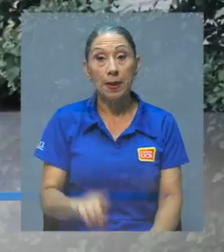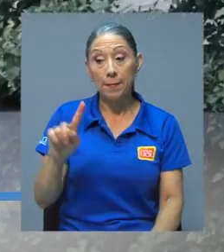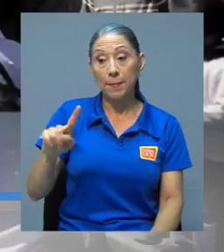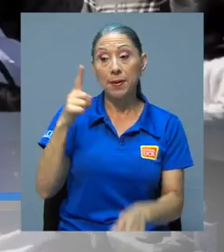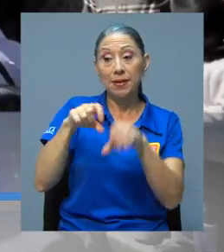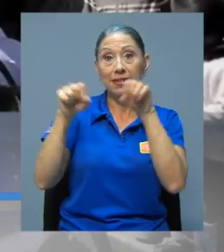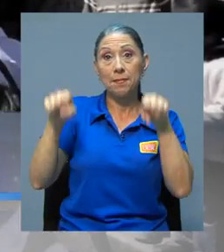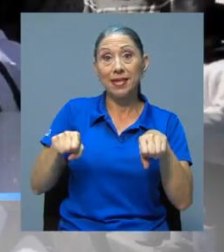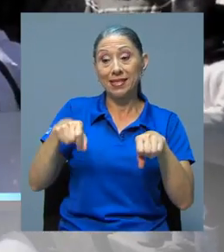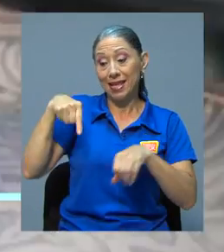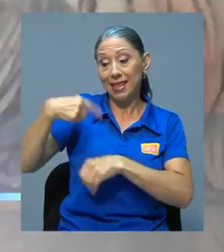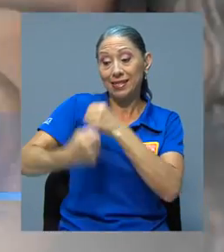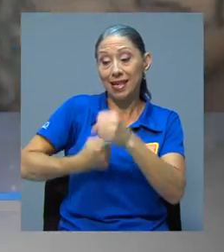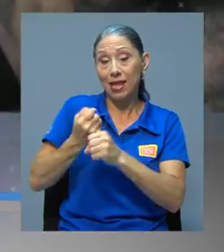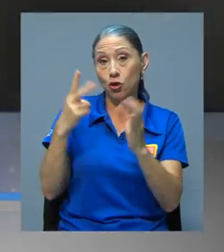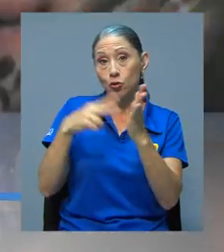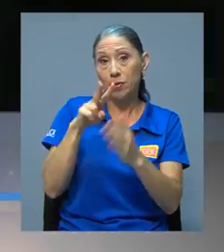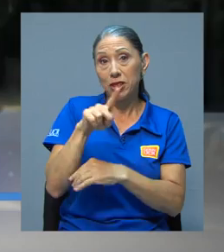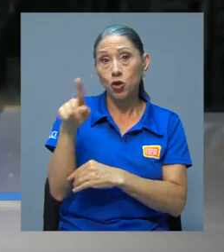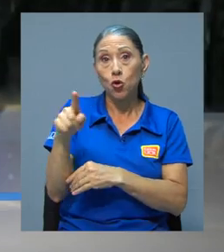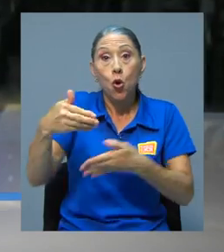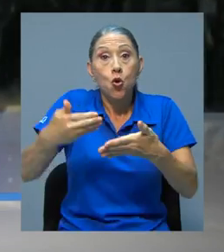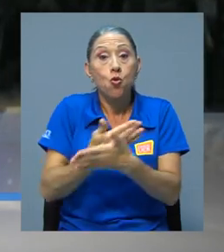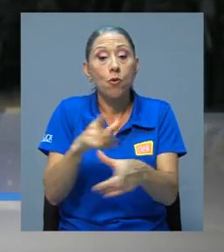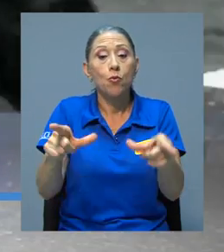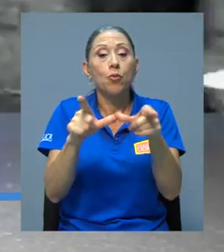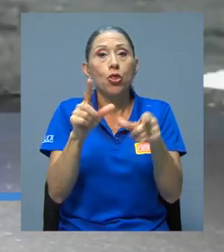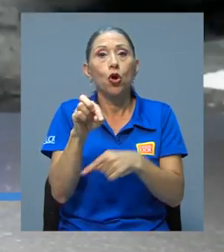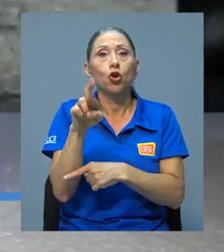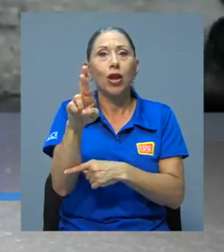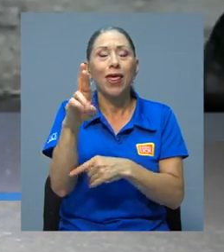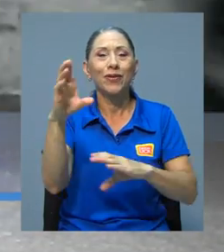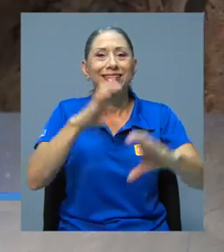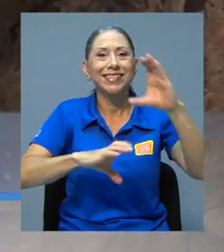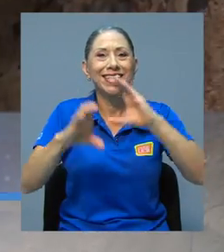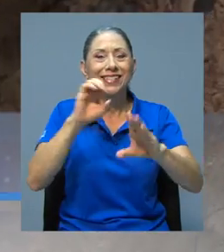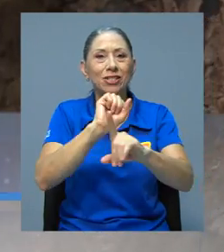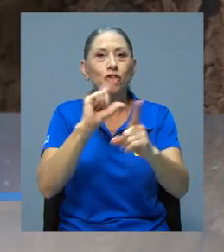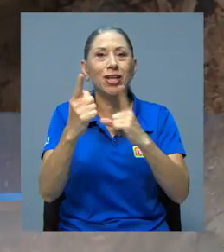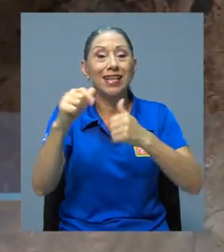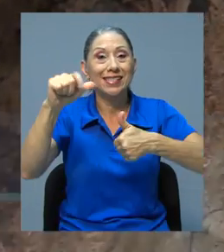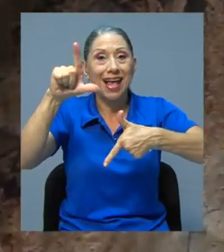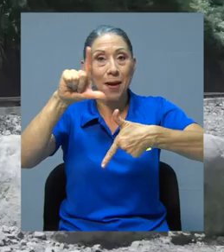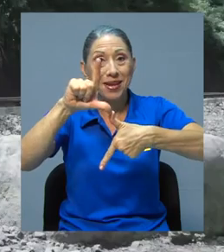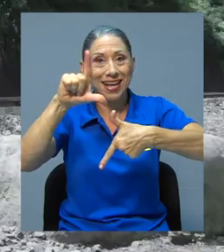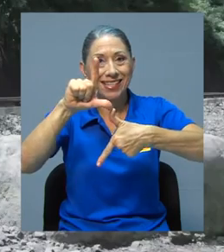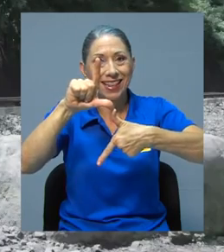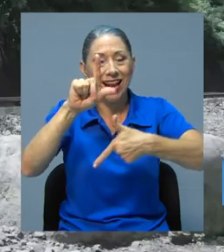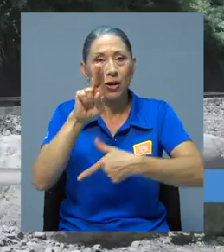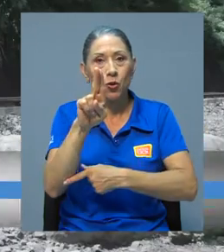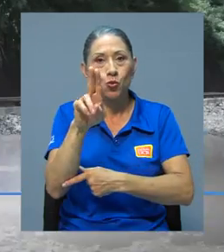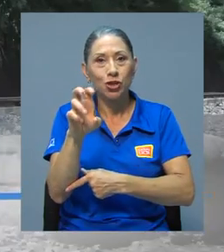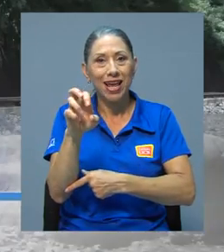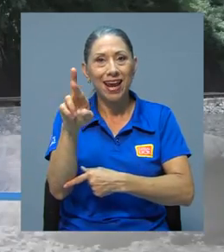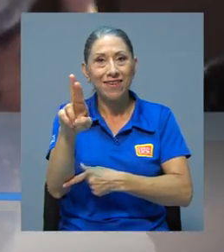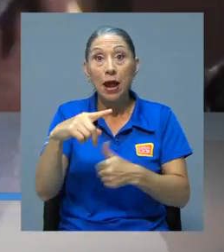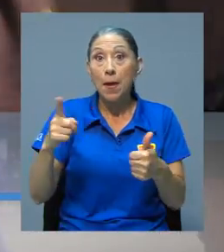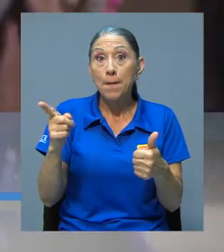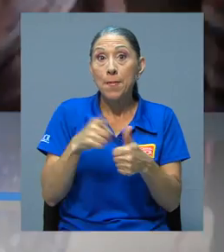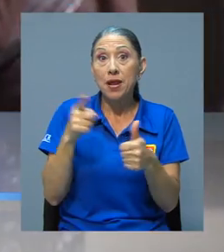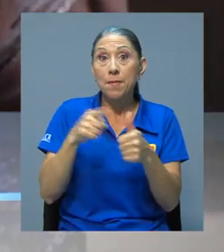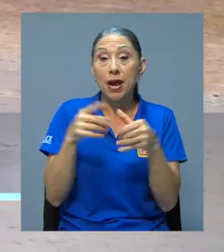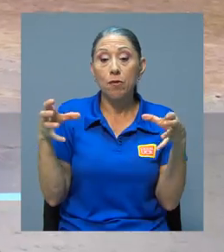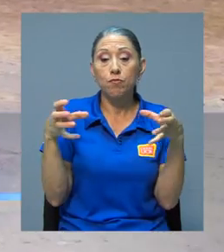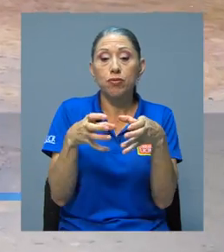El primer semestre de este 2021, el nuevo doctorado en Ciencias Sociales sobre América Central de la UCR tuvo su